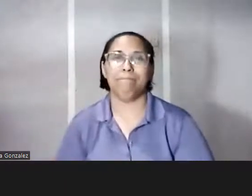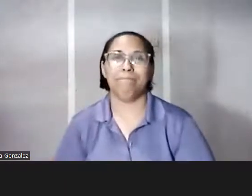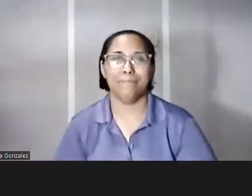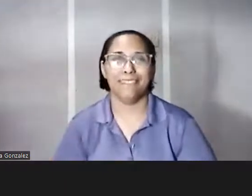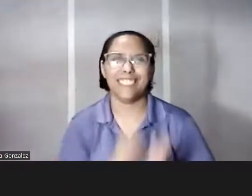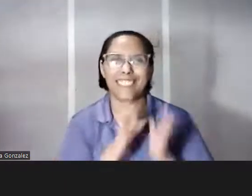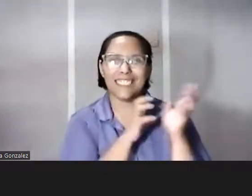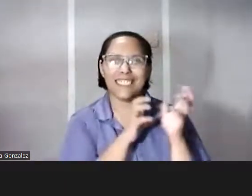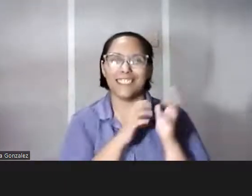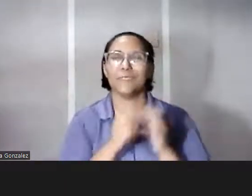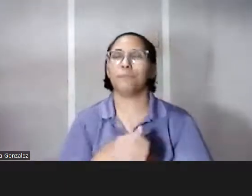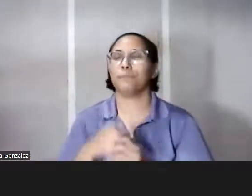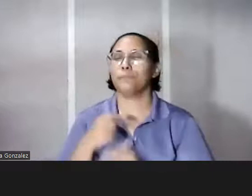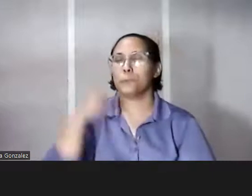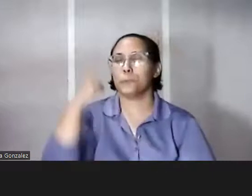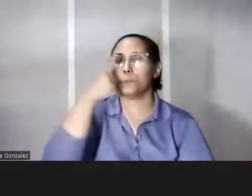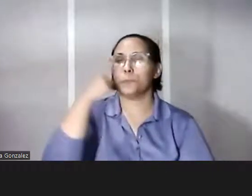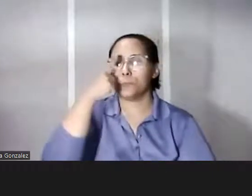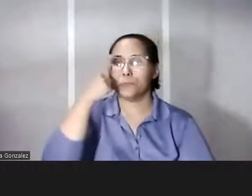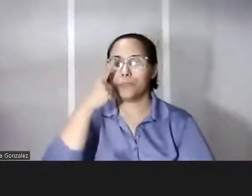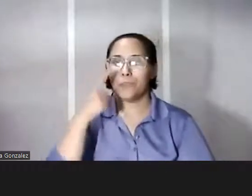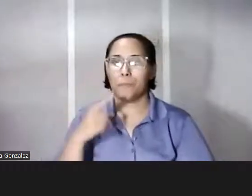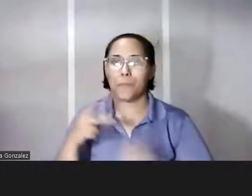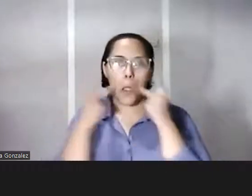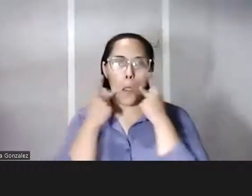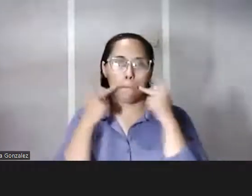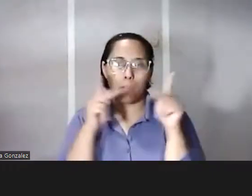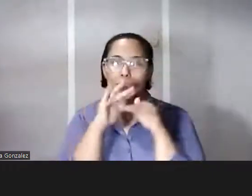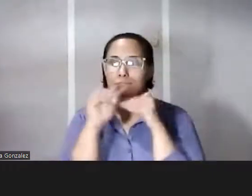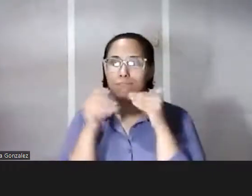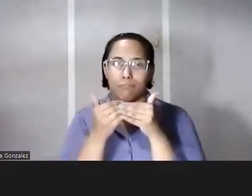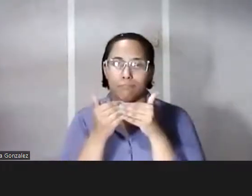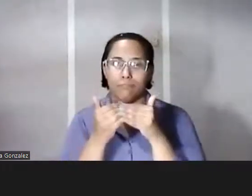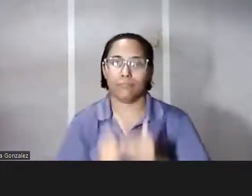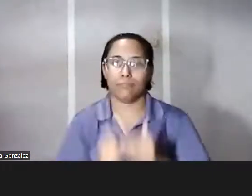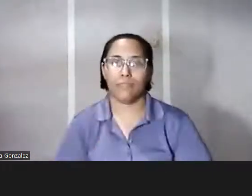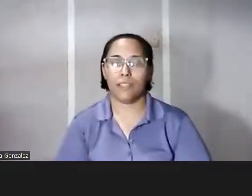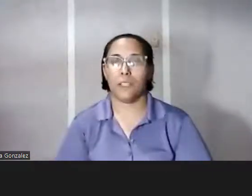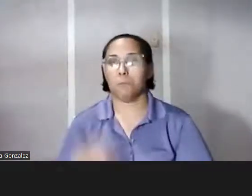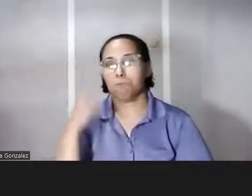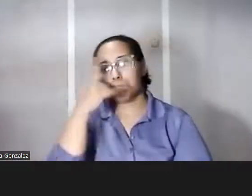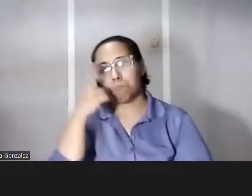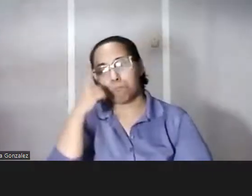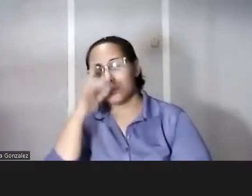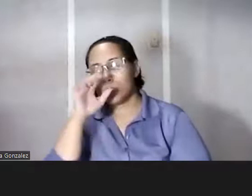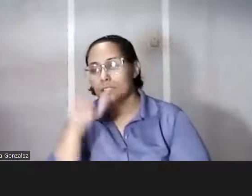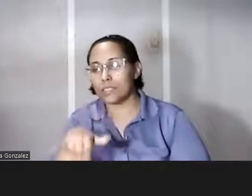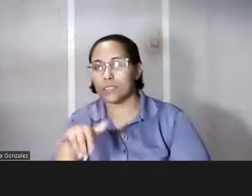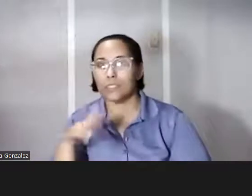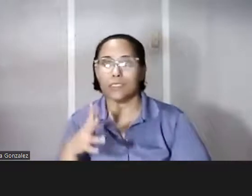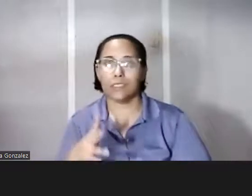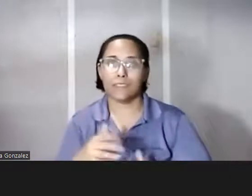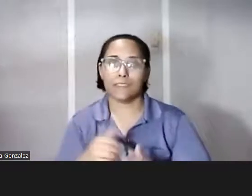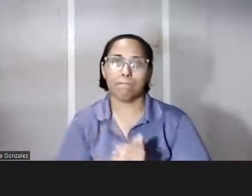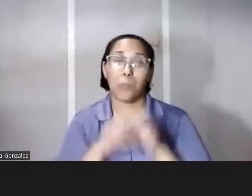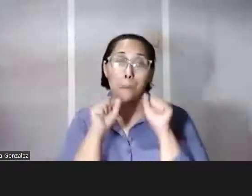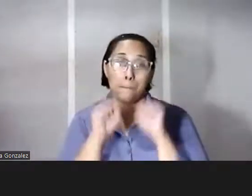yo creo que hay público para todo creo que en ese sentido las posibilidades que te